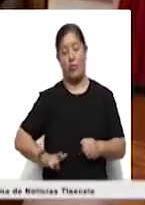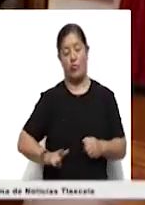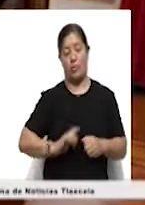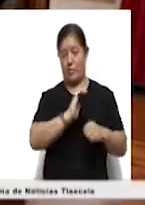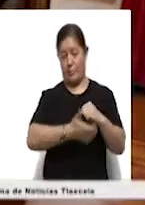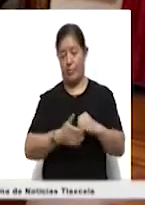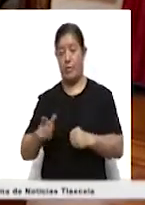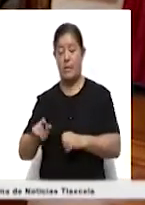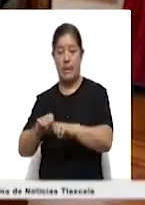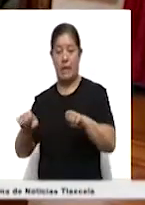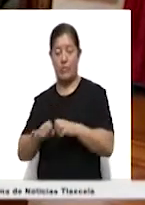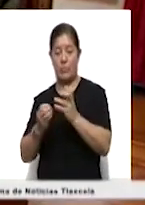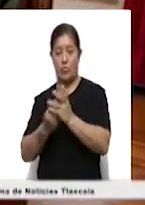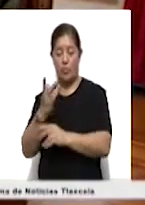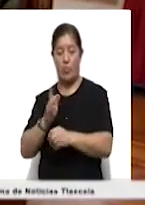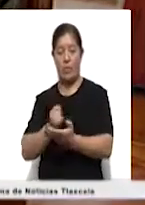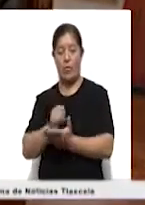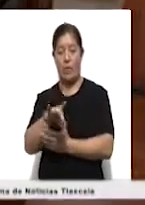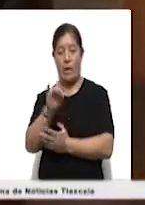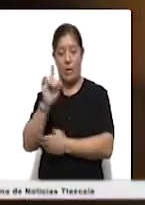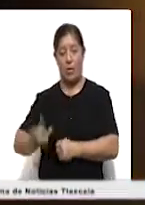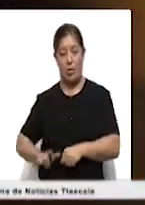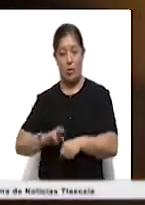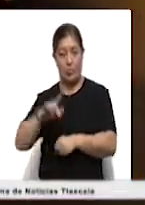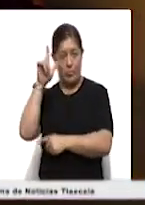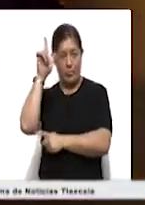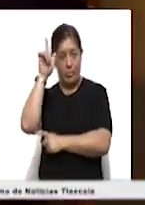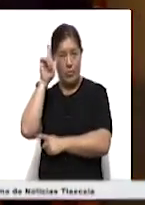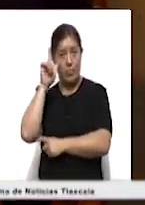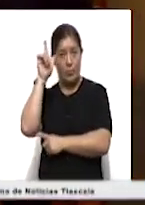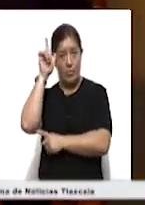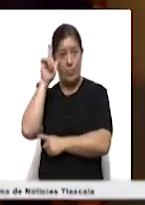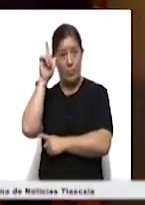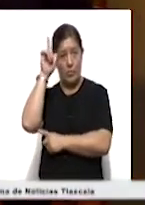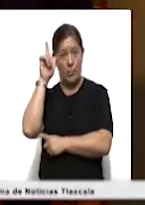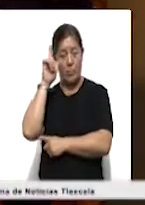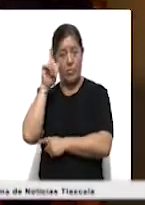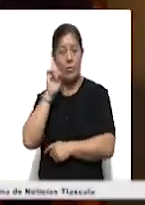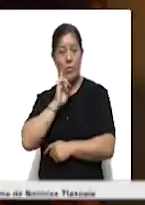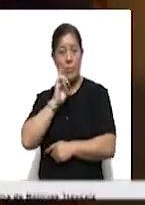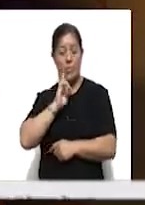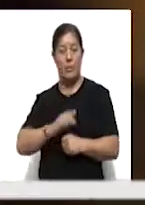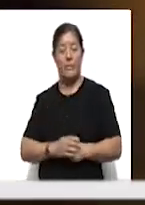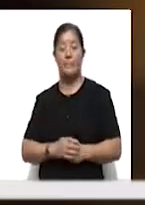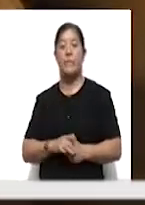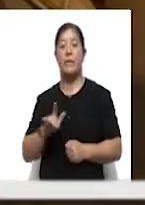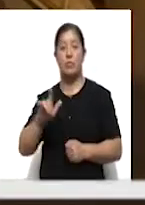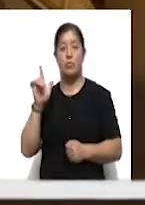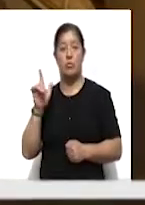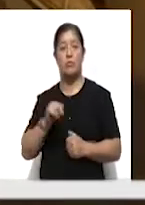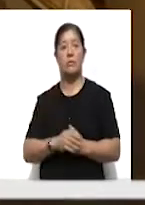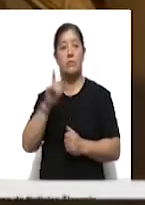de transición de la gobernadora electa Lorena Cuellar Cisneros. Este lunes, la gobernadora electa de Tlaxcala Lorena Cuellar Cisneros